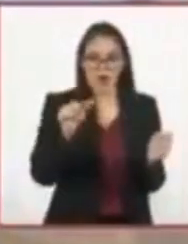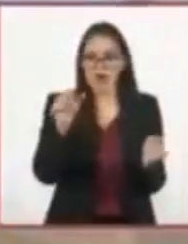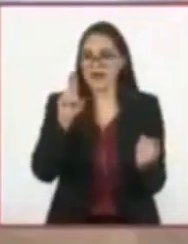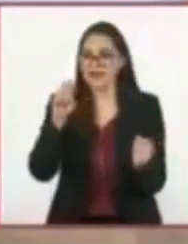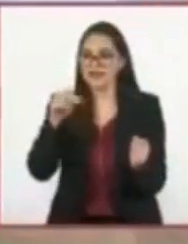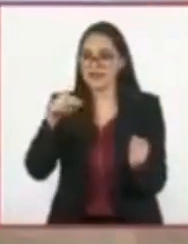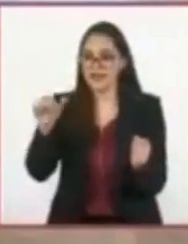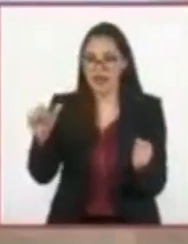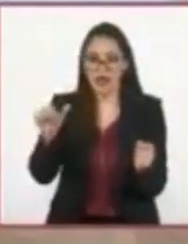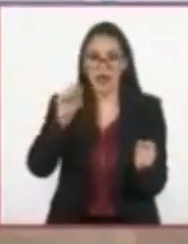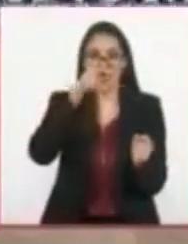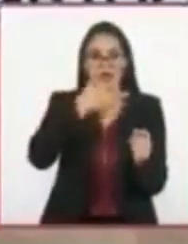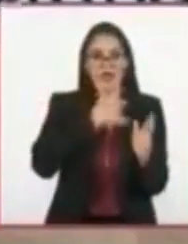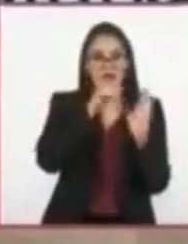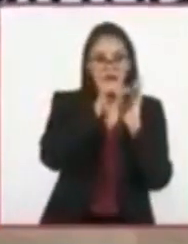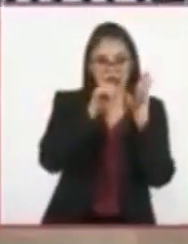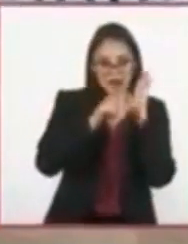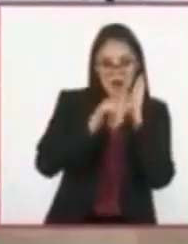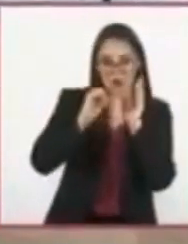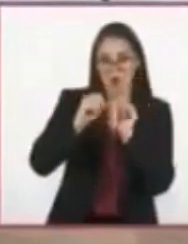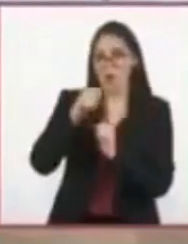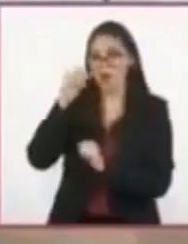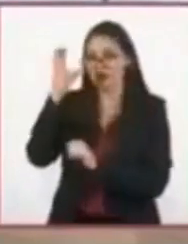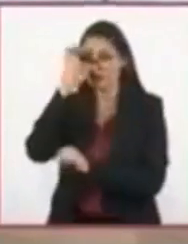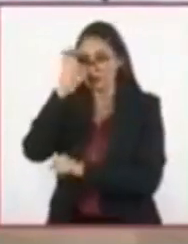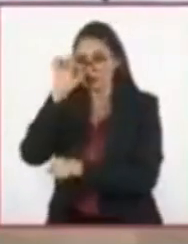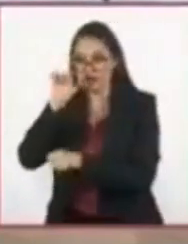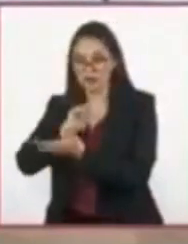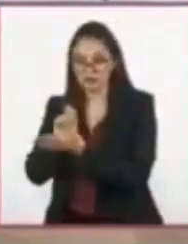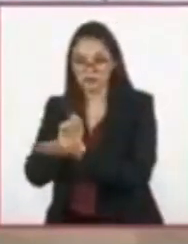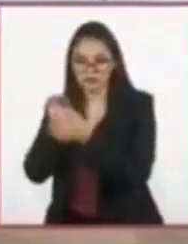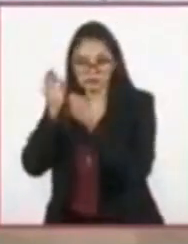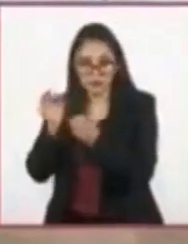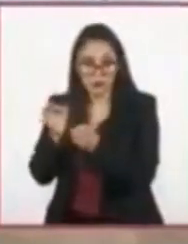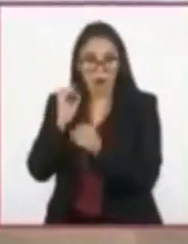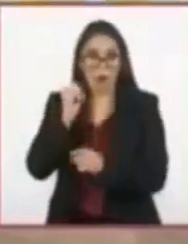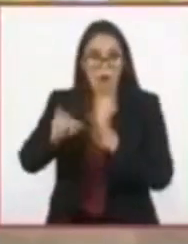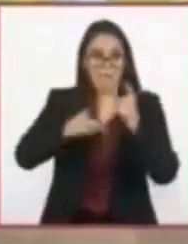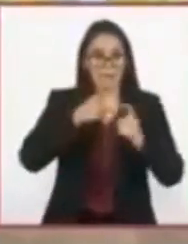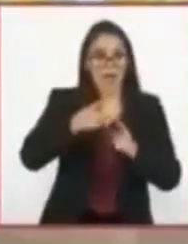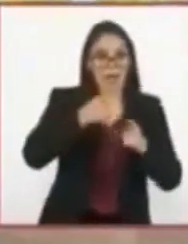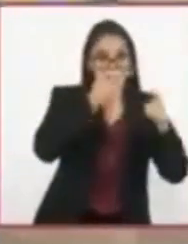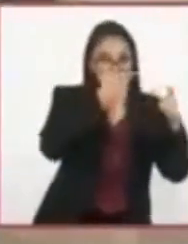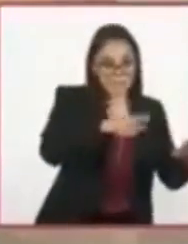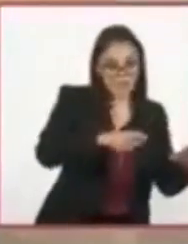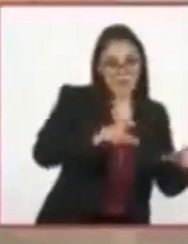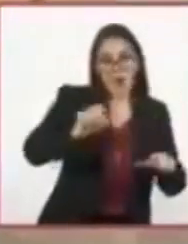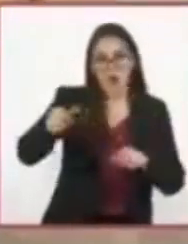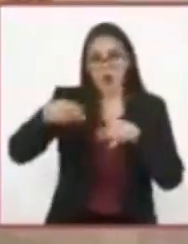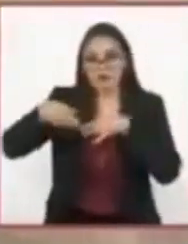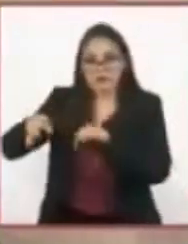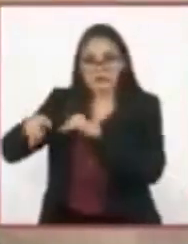artículo literario o un texto científico. O preparar un pastel o unas enchiladas.